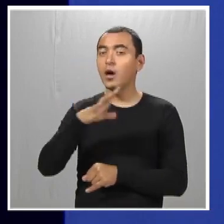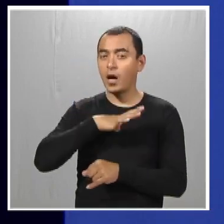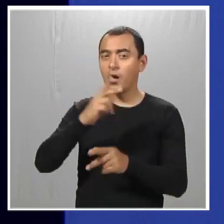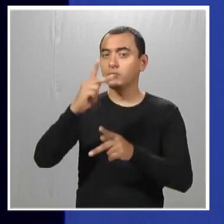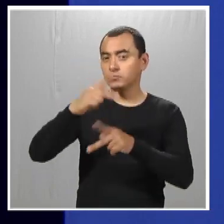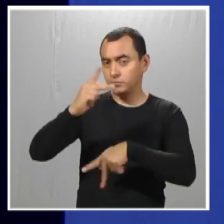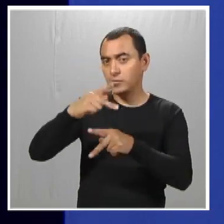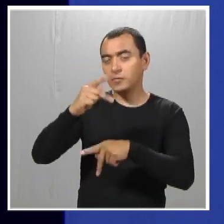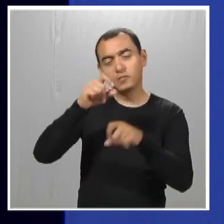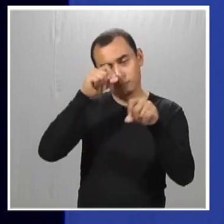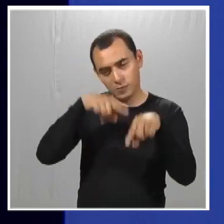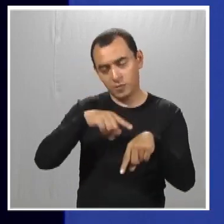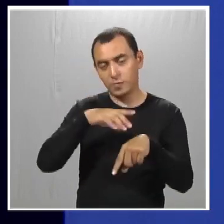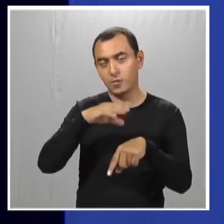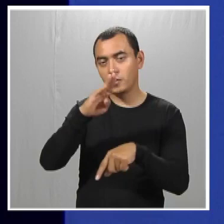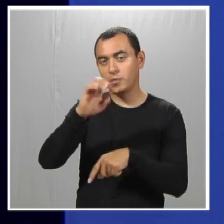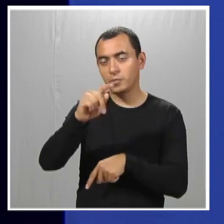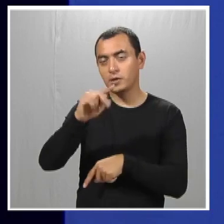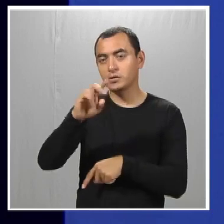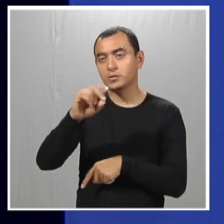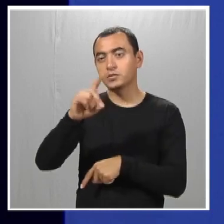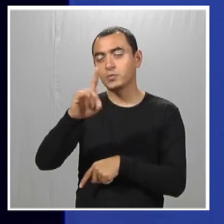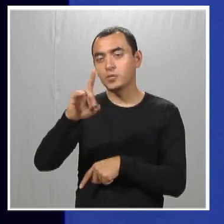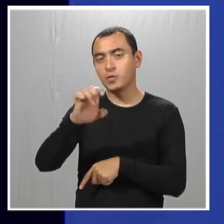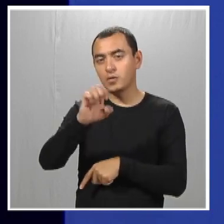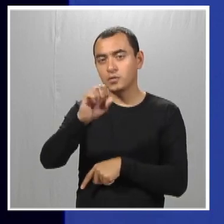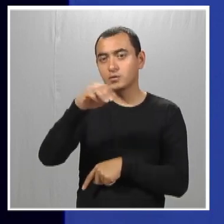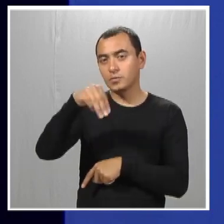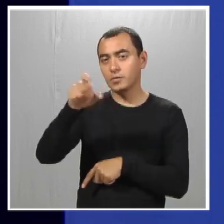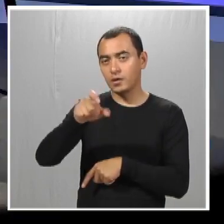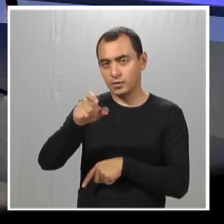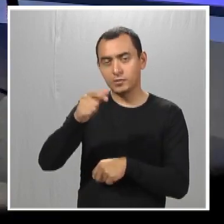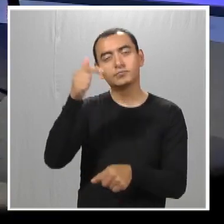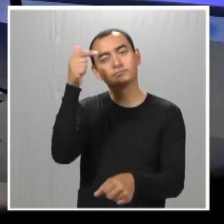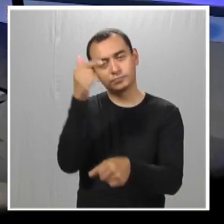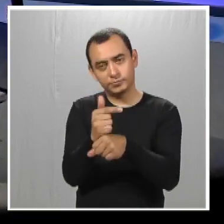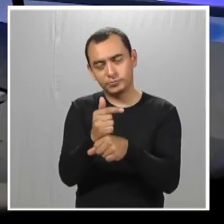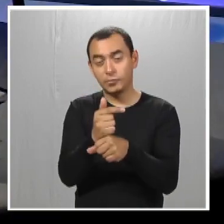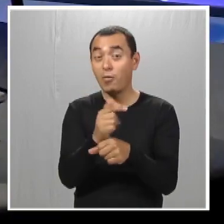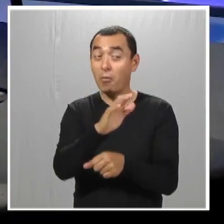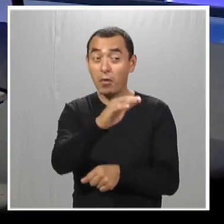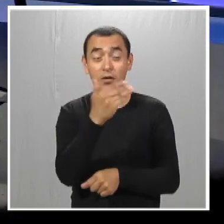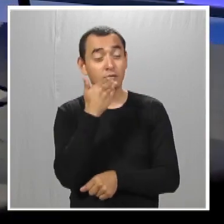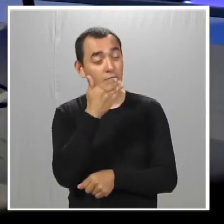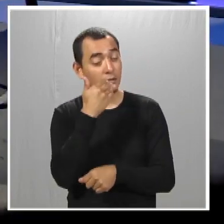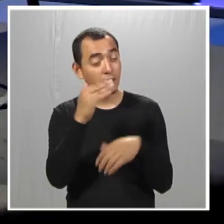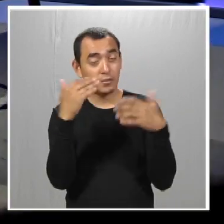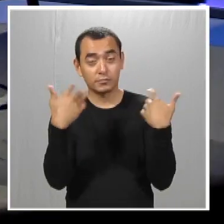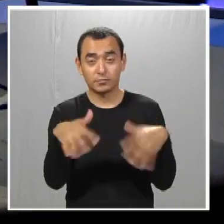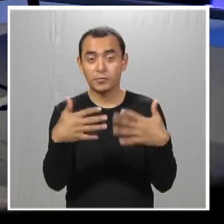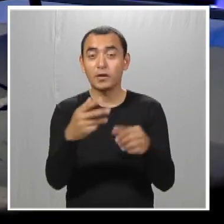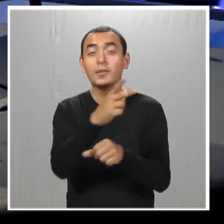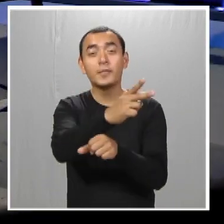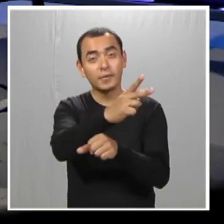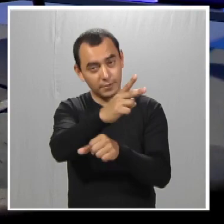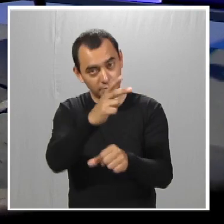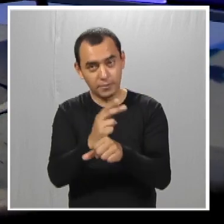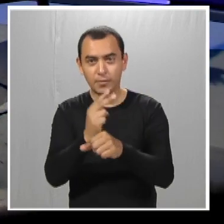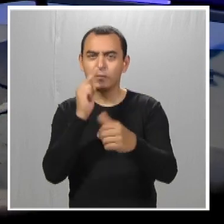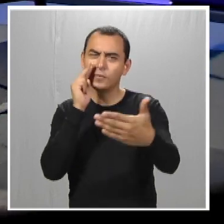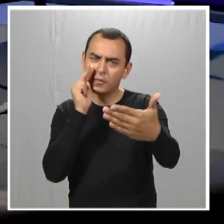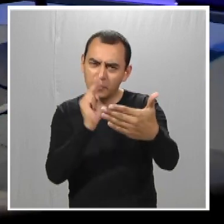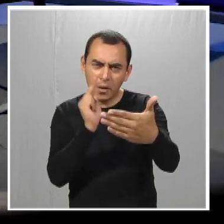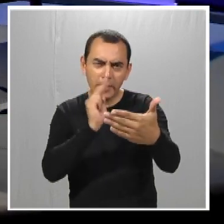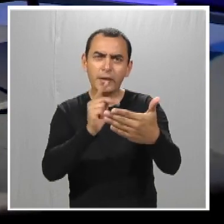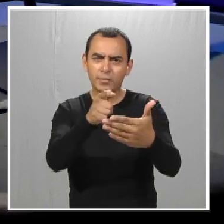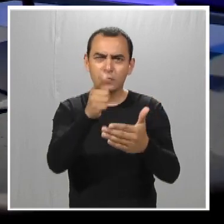Y tenemos TikTok también, nos buscan como Best Buddies MX y nos encuentran. Oye, para decir, porque además, bueno, la invitación para quienes